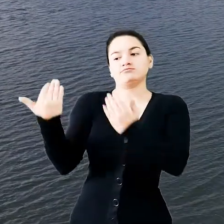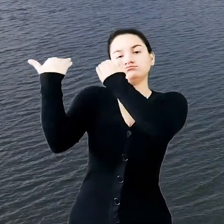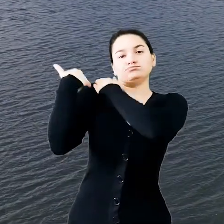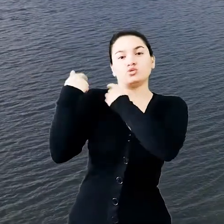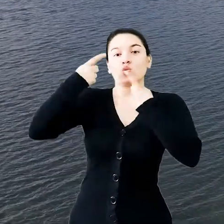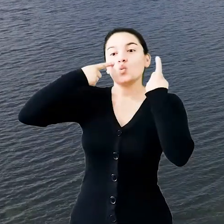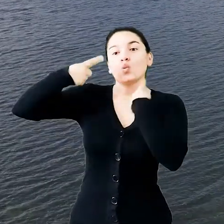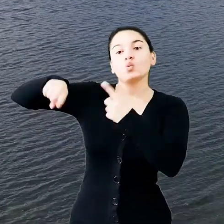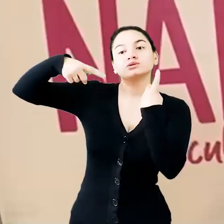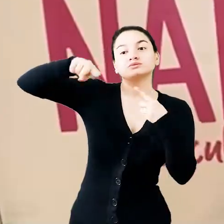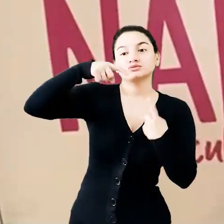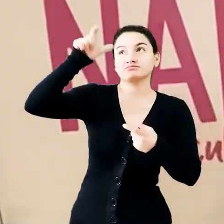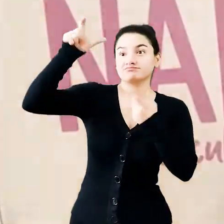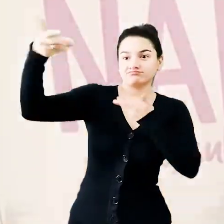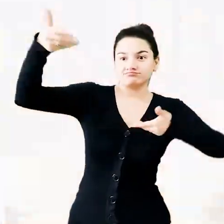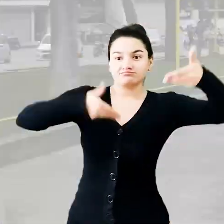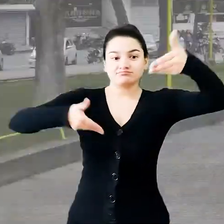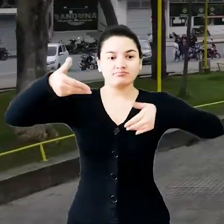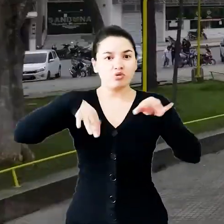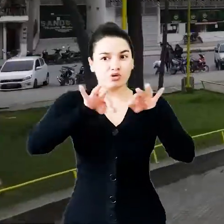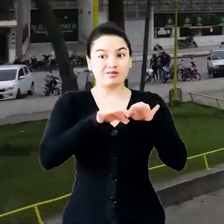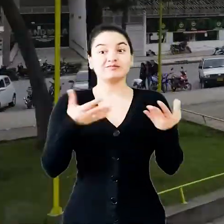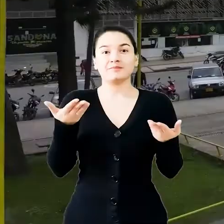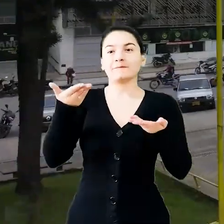adicional a un intercambio comercial.